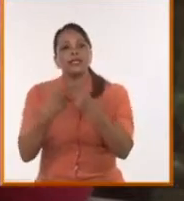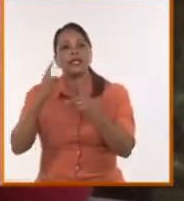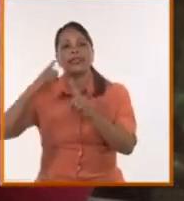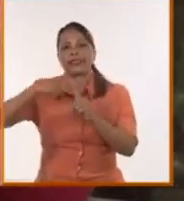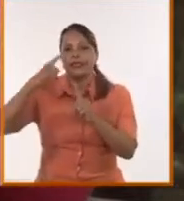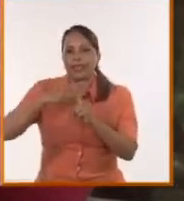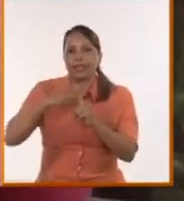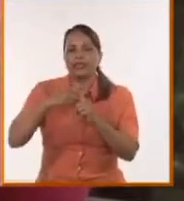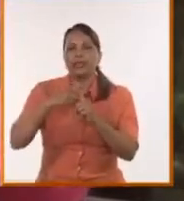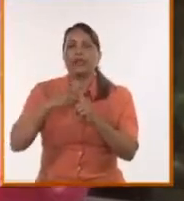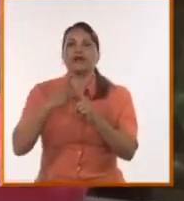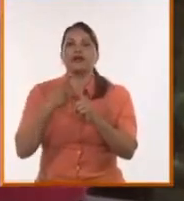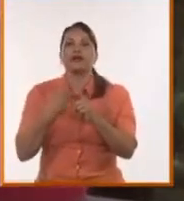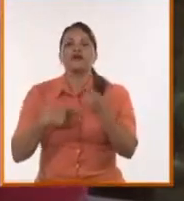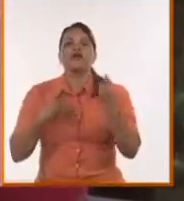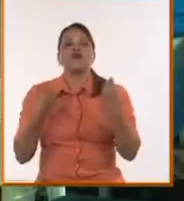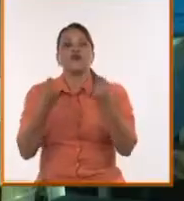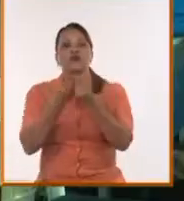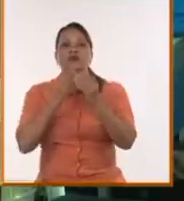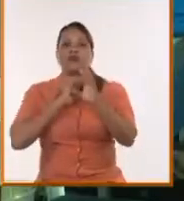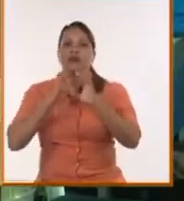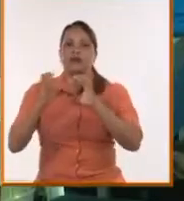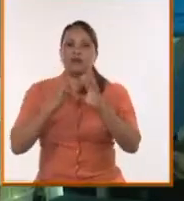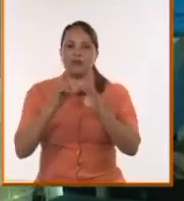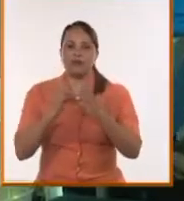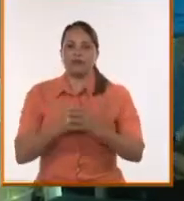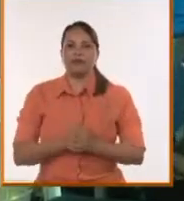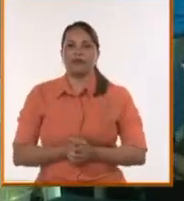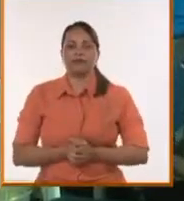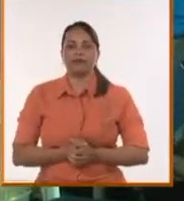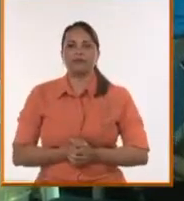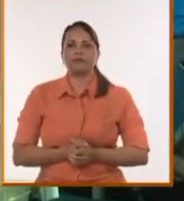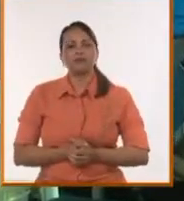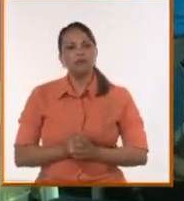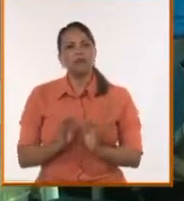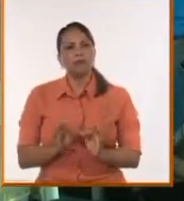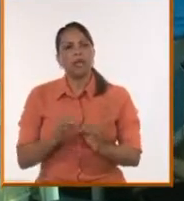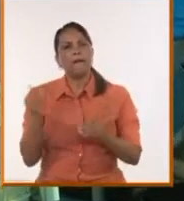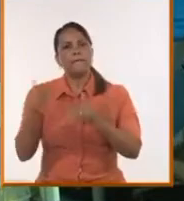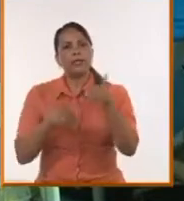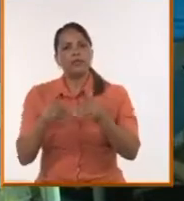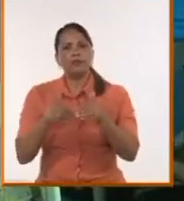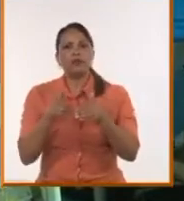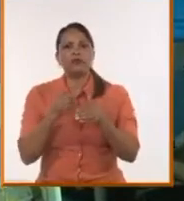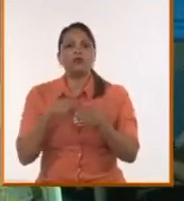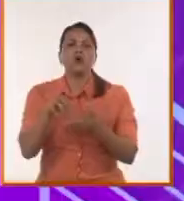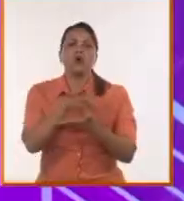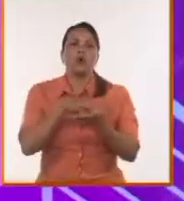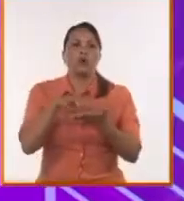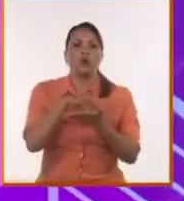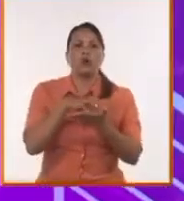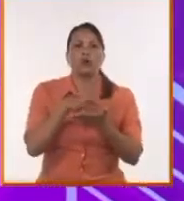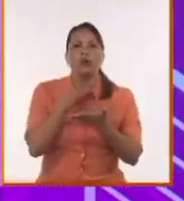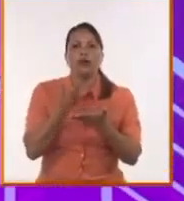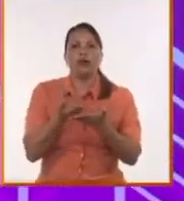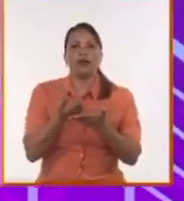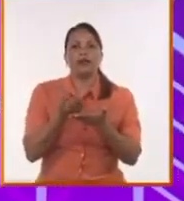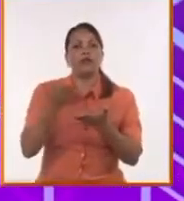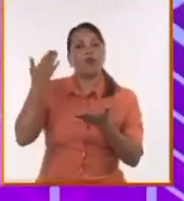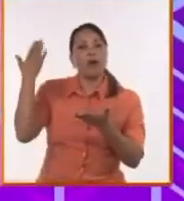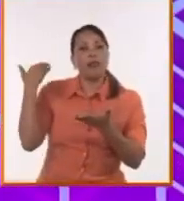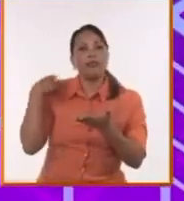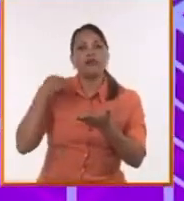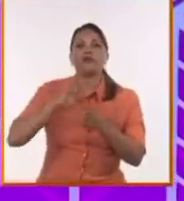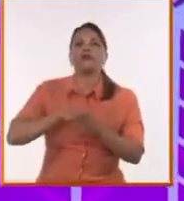estéticamente con la comunicación dominante. Entonces asistimos a un momento parteaguas, a una cosa en el que es un antes y un